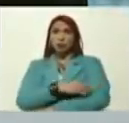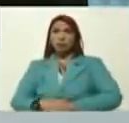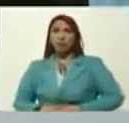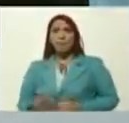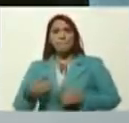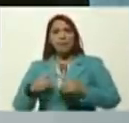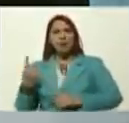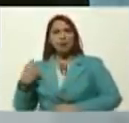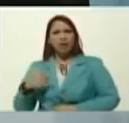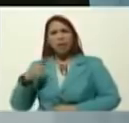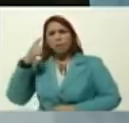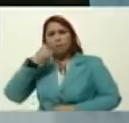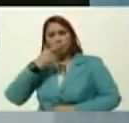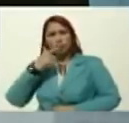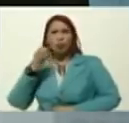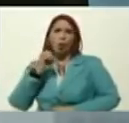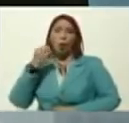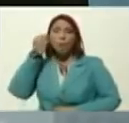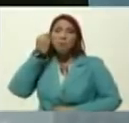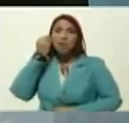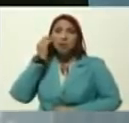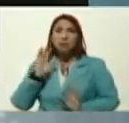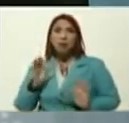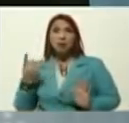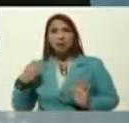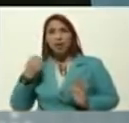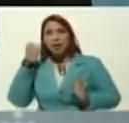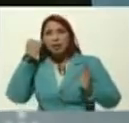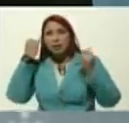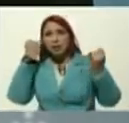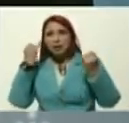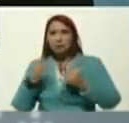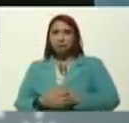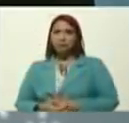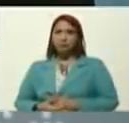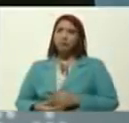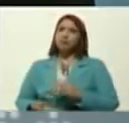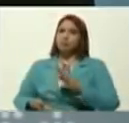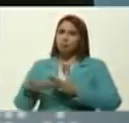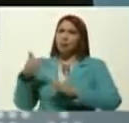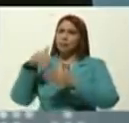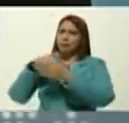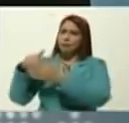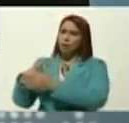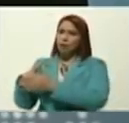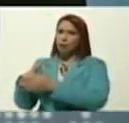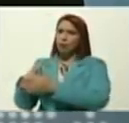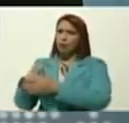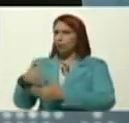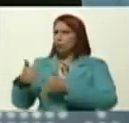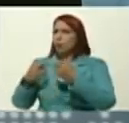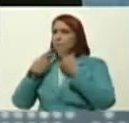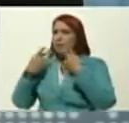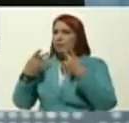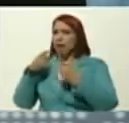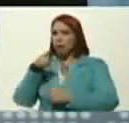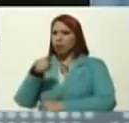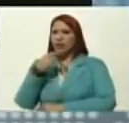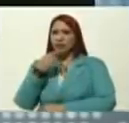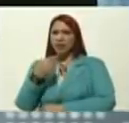pero tiene una postura, o piensa, o tienen su idea, ir a ejercer el derecho al sufragio, qué mensaje, le envía usted,